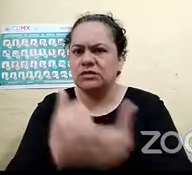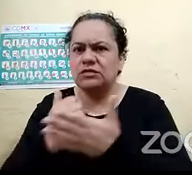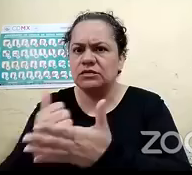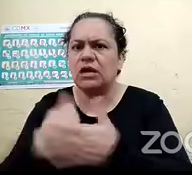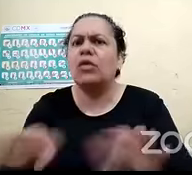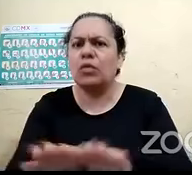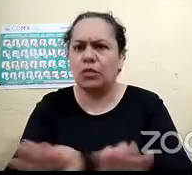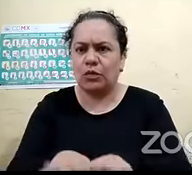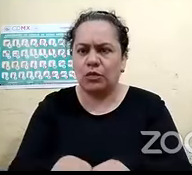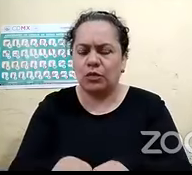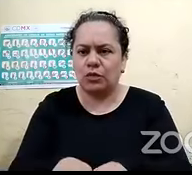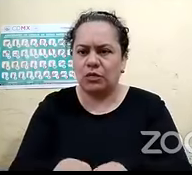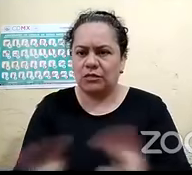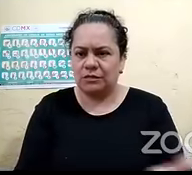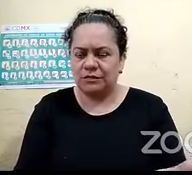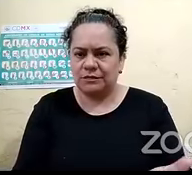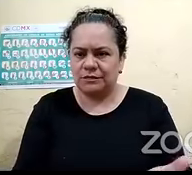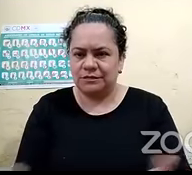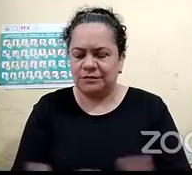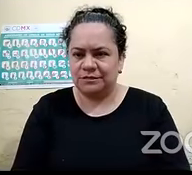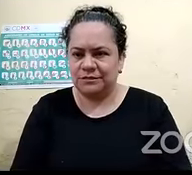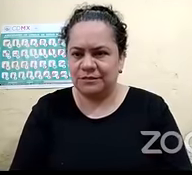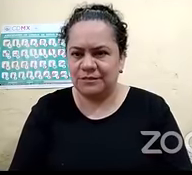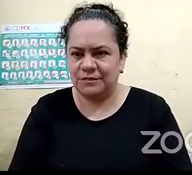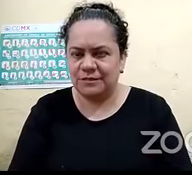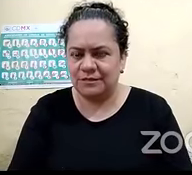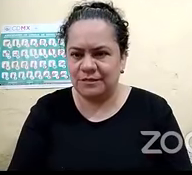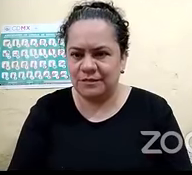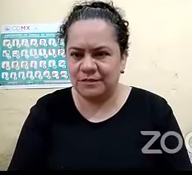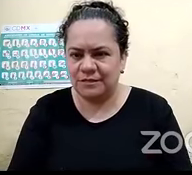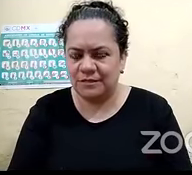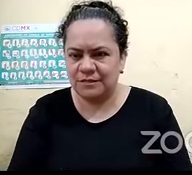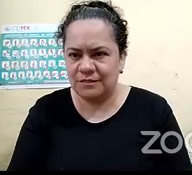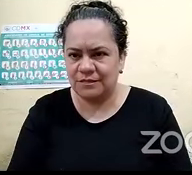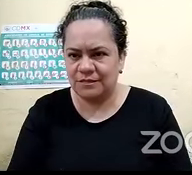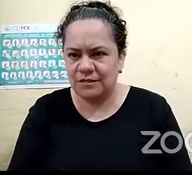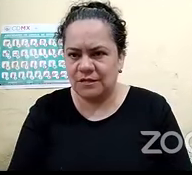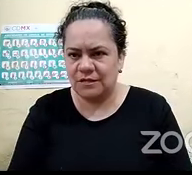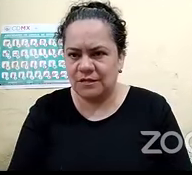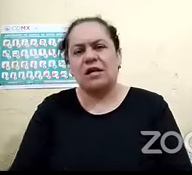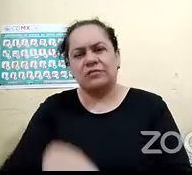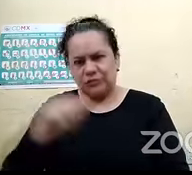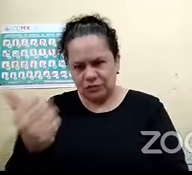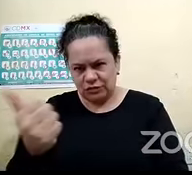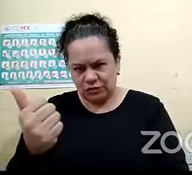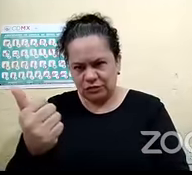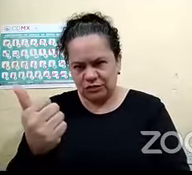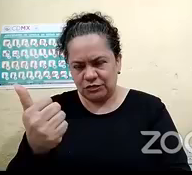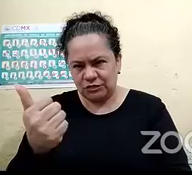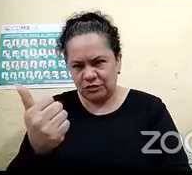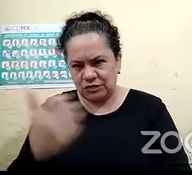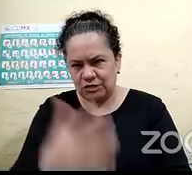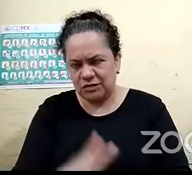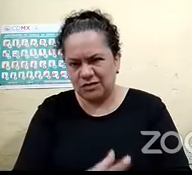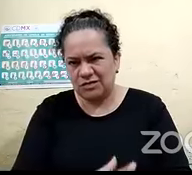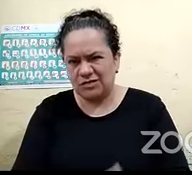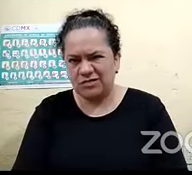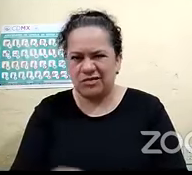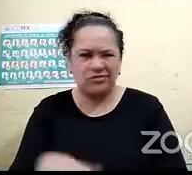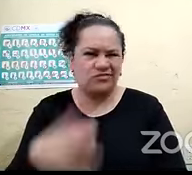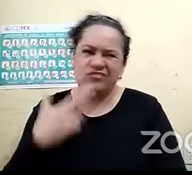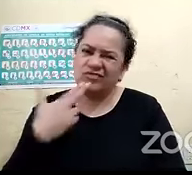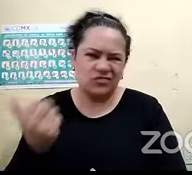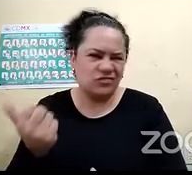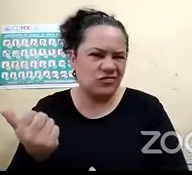¿no? si mira también hay otra opción pero no o sea no funciona a veces